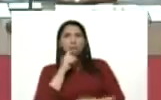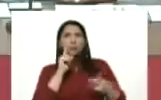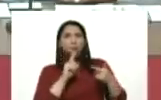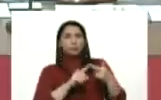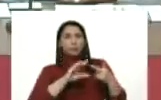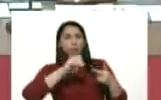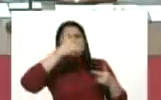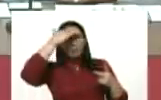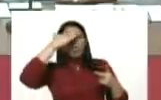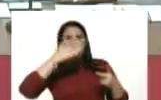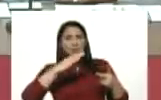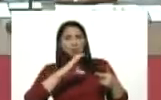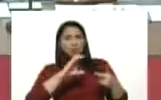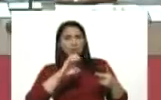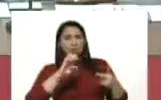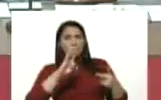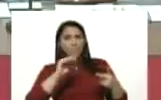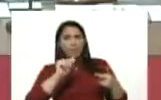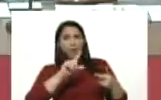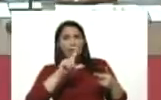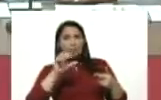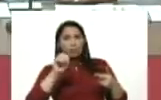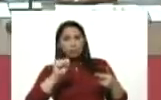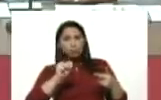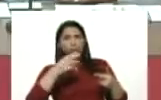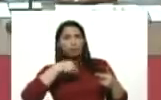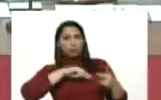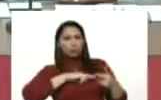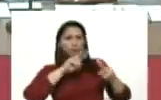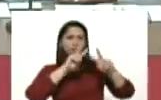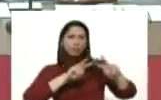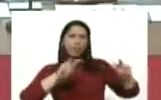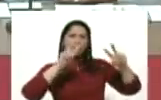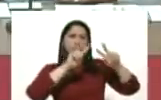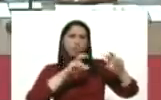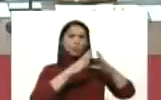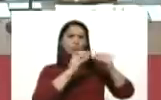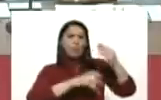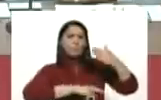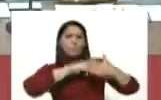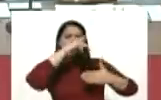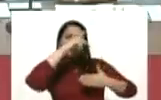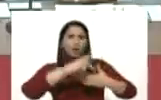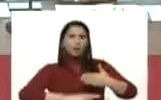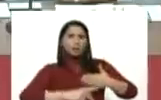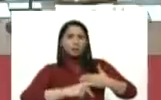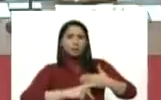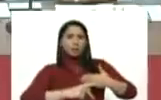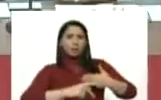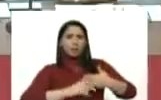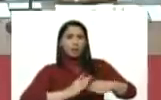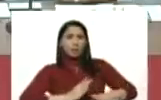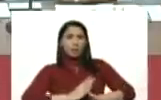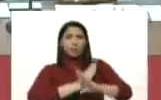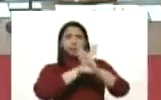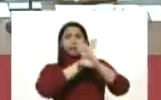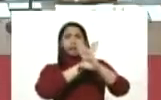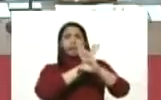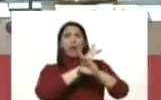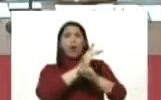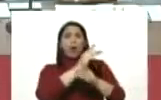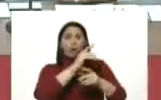almirante en jefe, Remigio Ceballos, estuvimos revisando todos los planes de contención, de